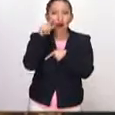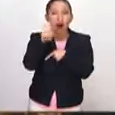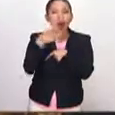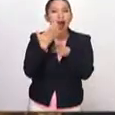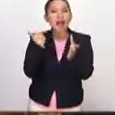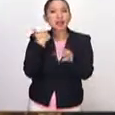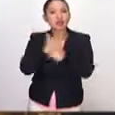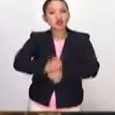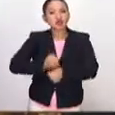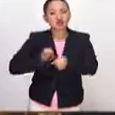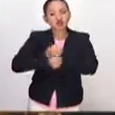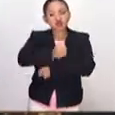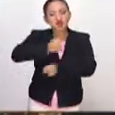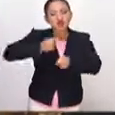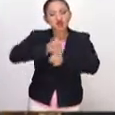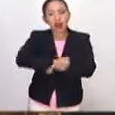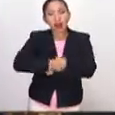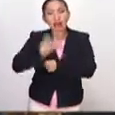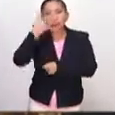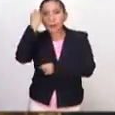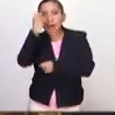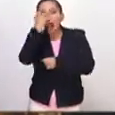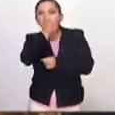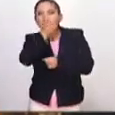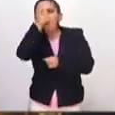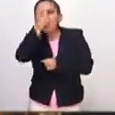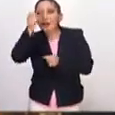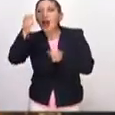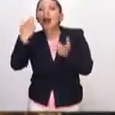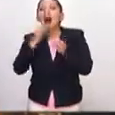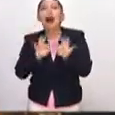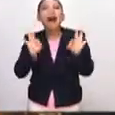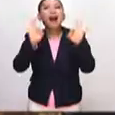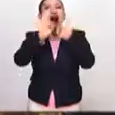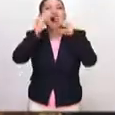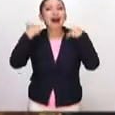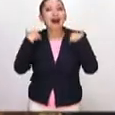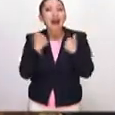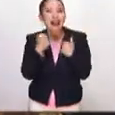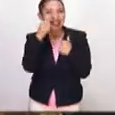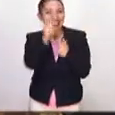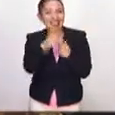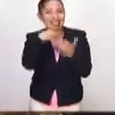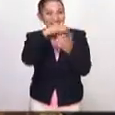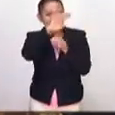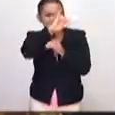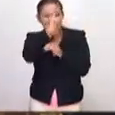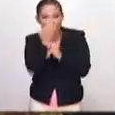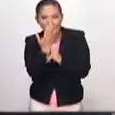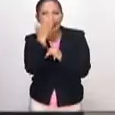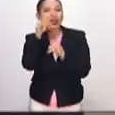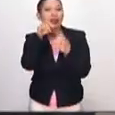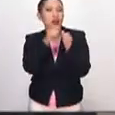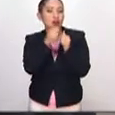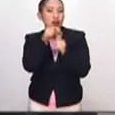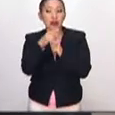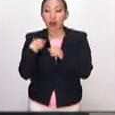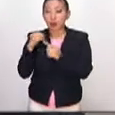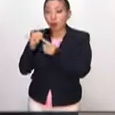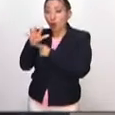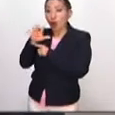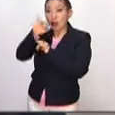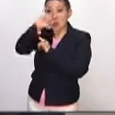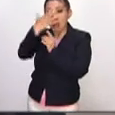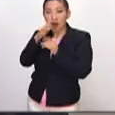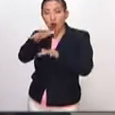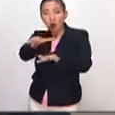fueron martirizados. Entonces, vamos aprendiendo esta parte como más iconográfica de las imágenes. Sí, que nos impacta solo